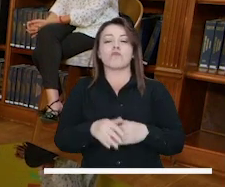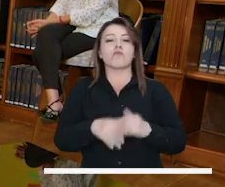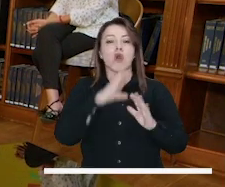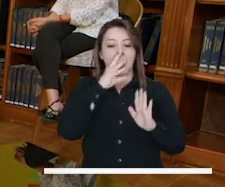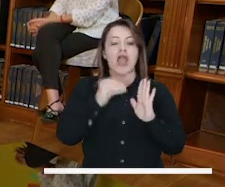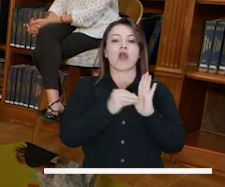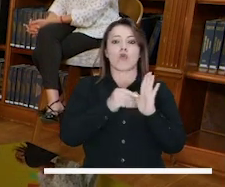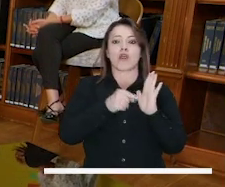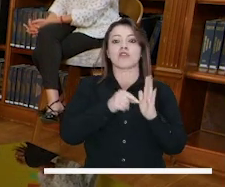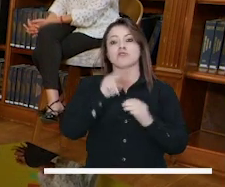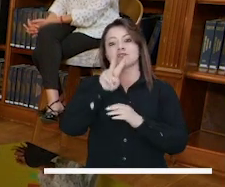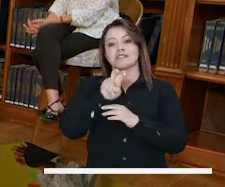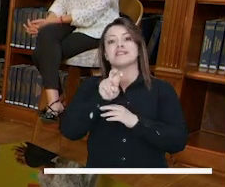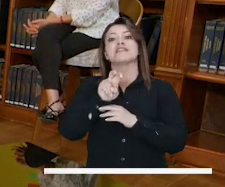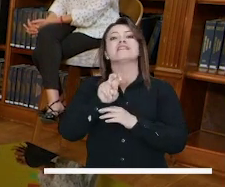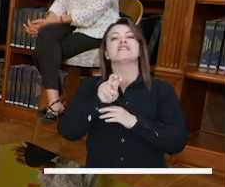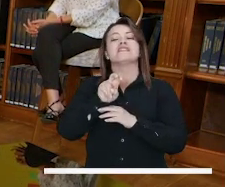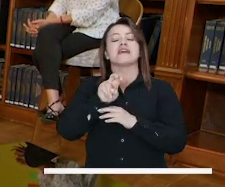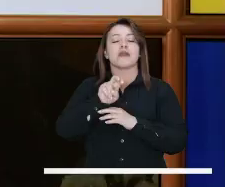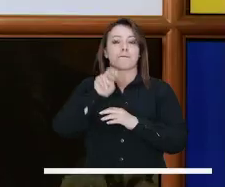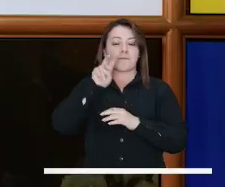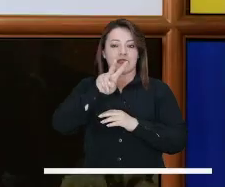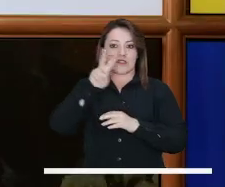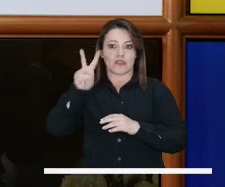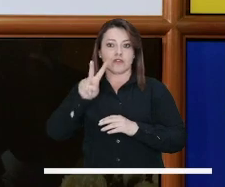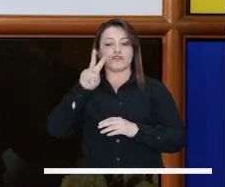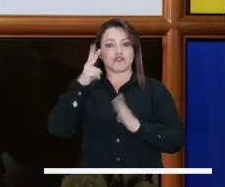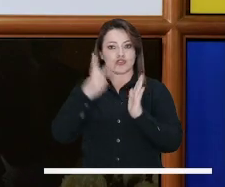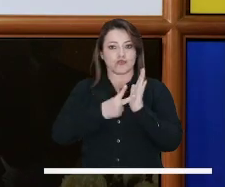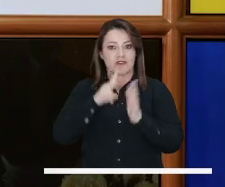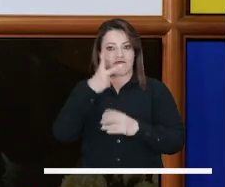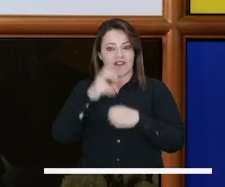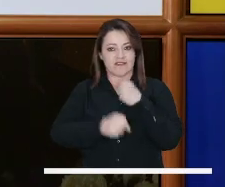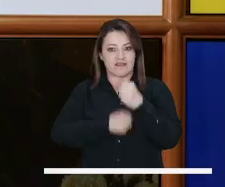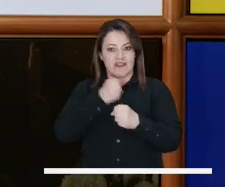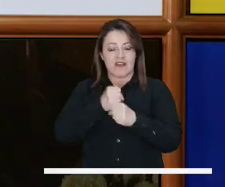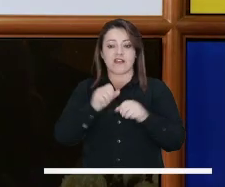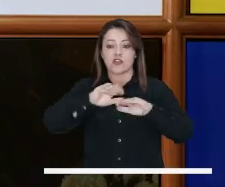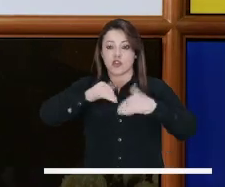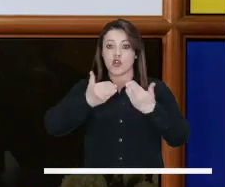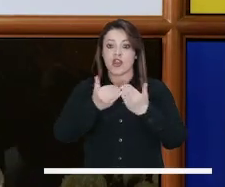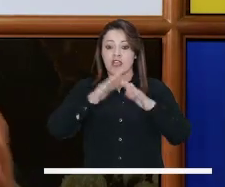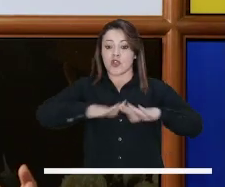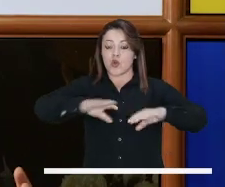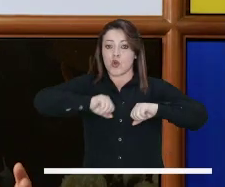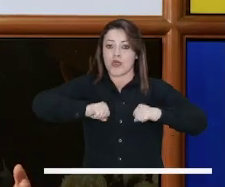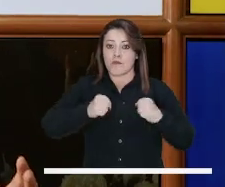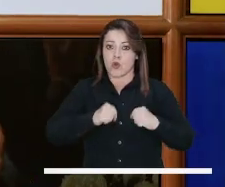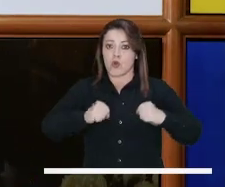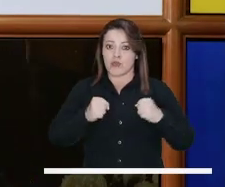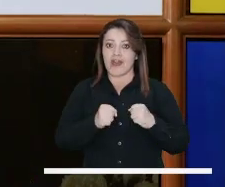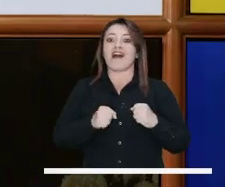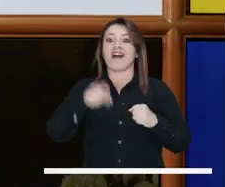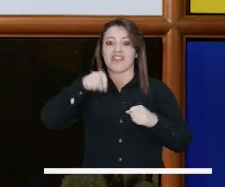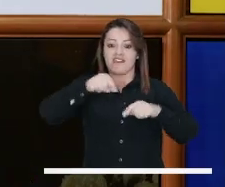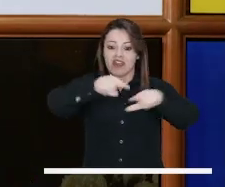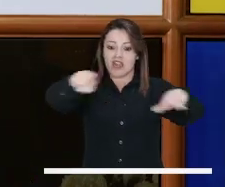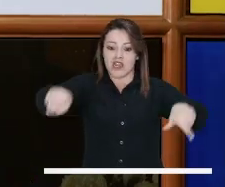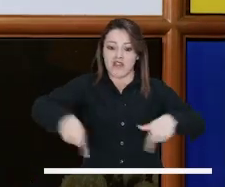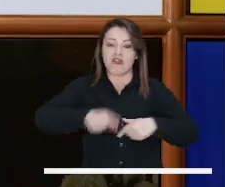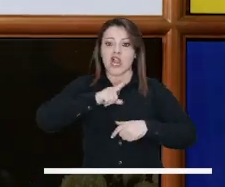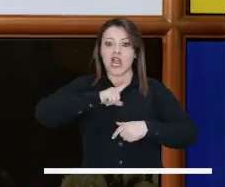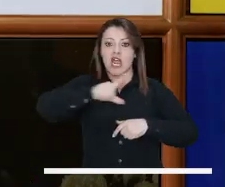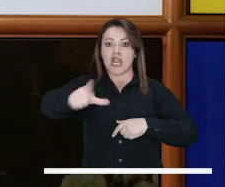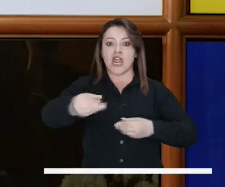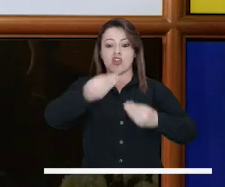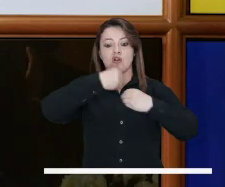las Niñas, que es el Acuerdo 792 de 2020, que básicamente busca una cosa y es que en todo Bogotá, en todos los colegios públicos de